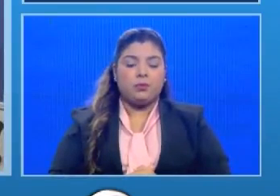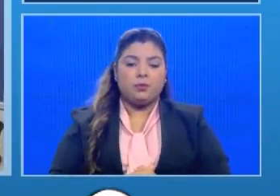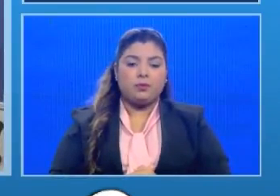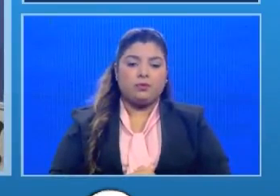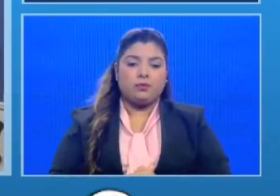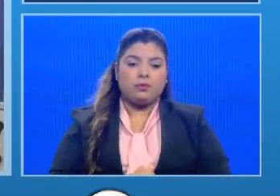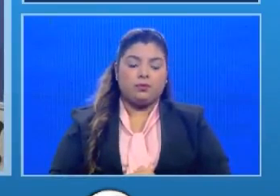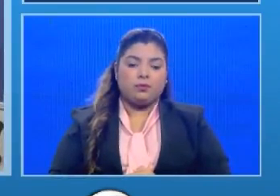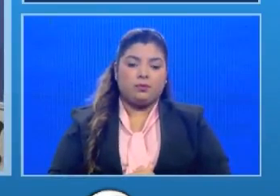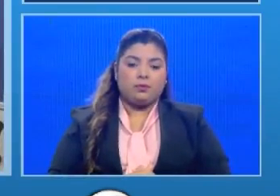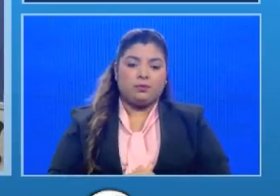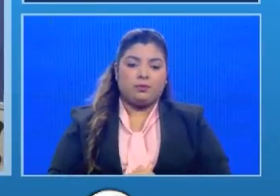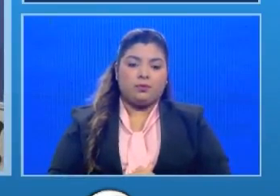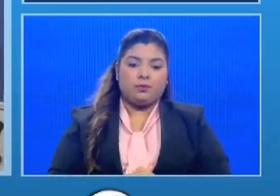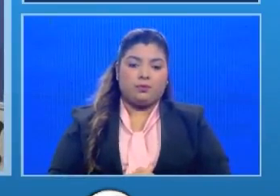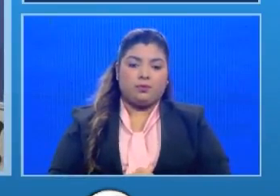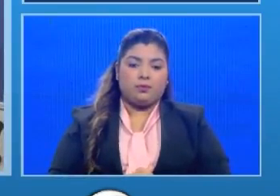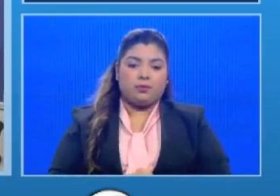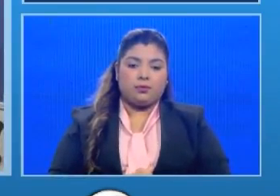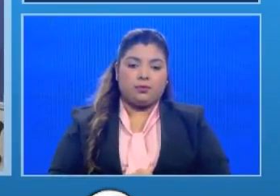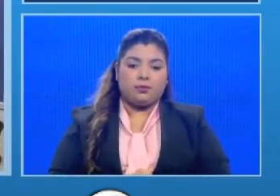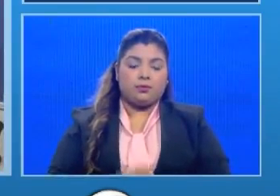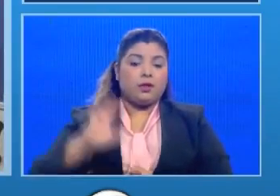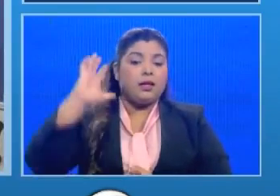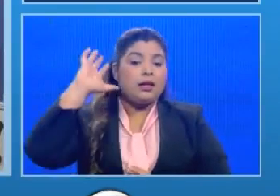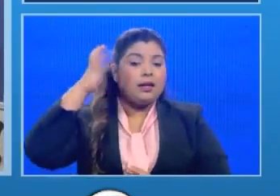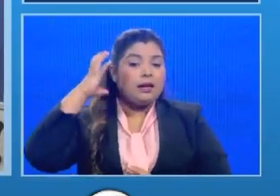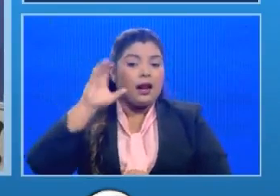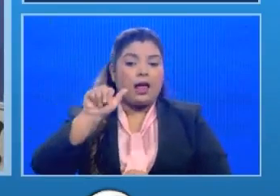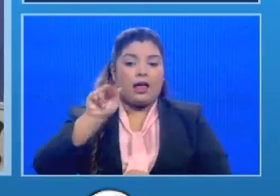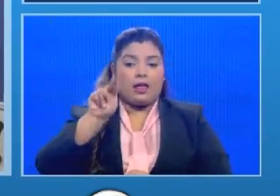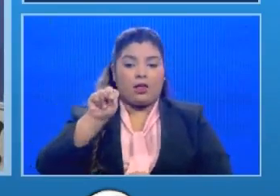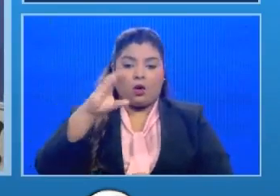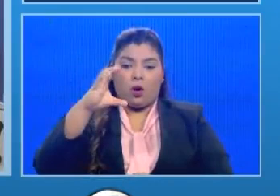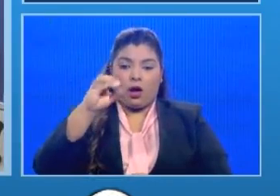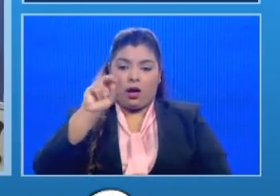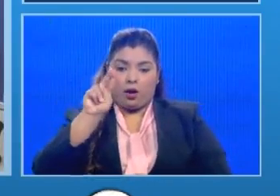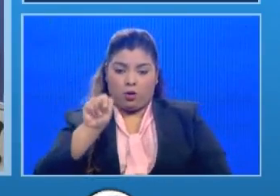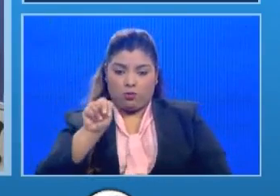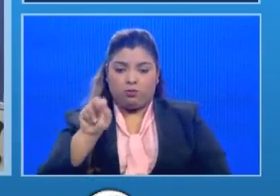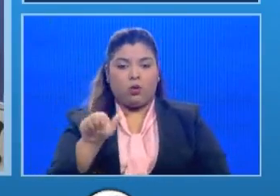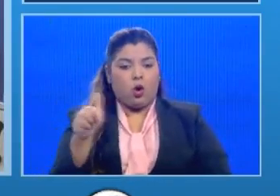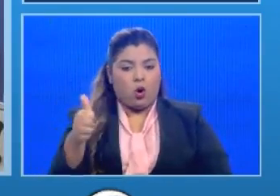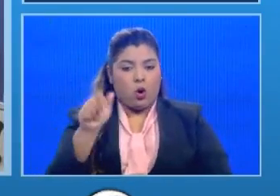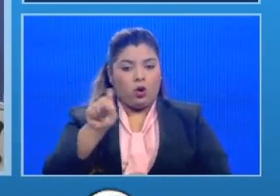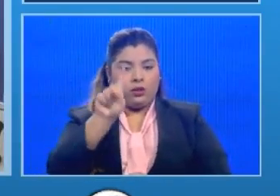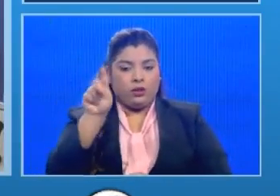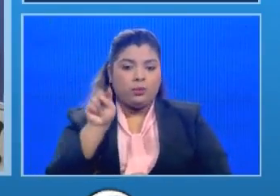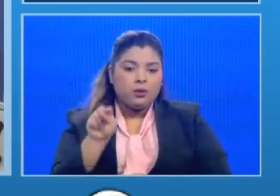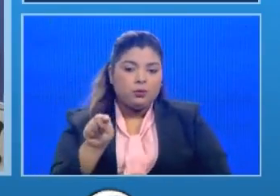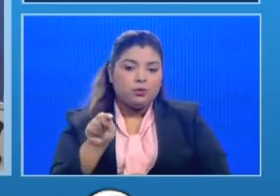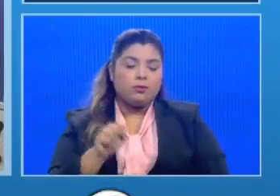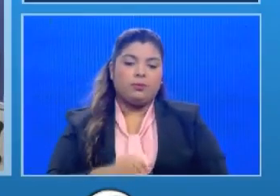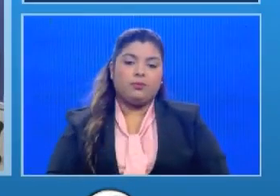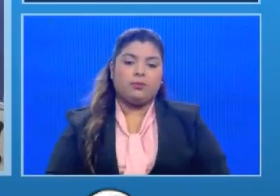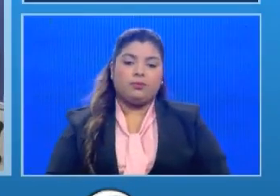muchísimas gracias ministra ahora continuamos con Radio Ancón con nosotros está Norisabeth Aguilar